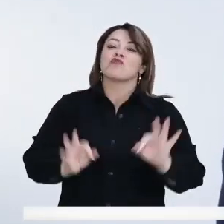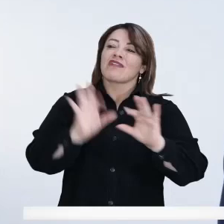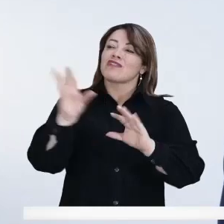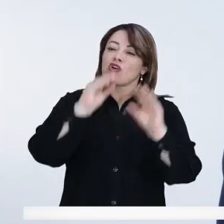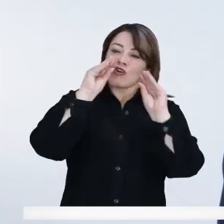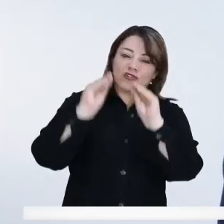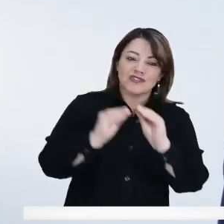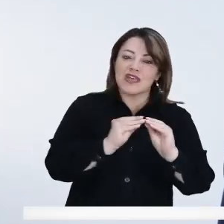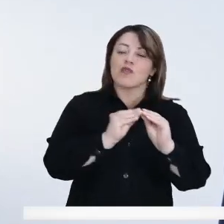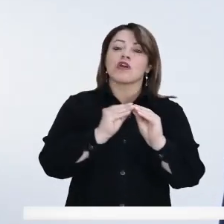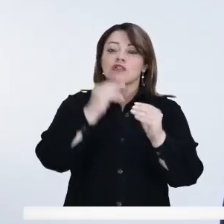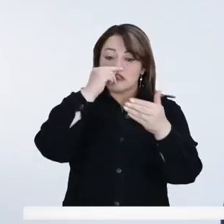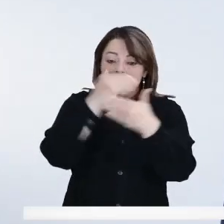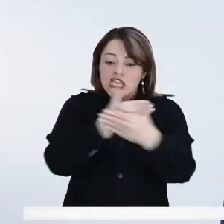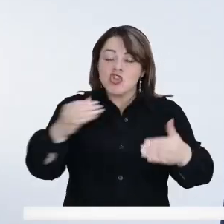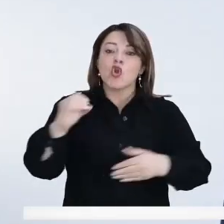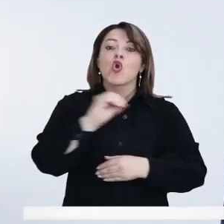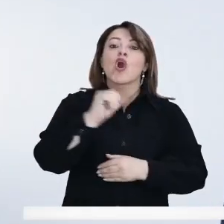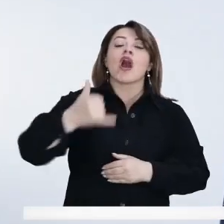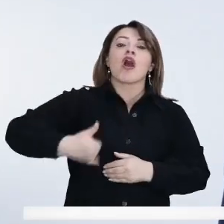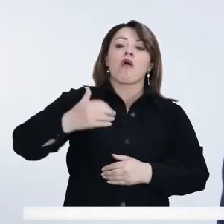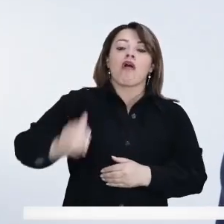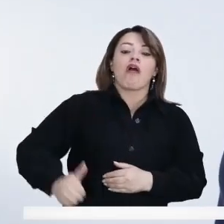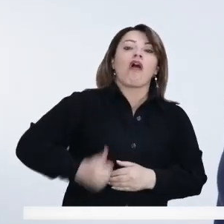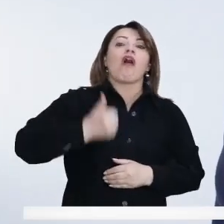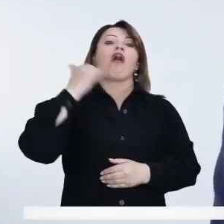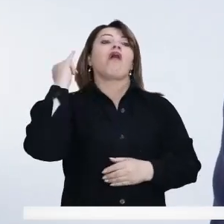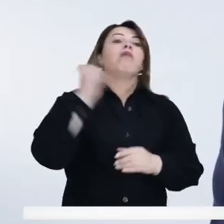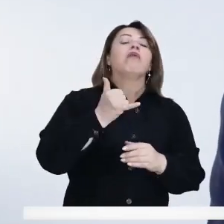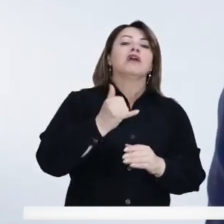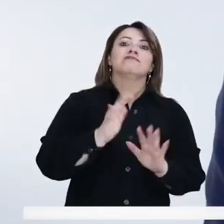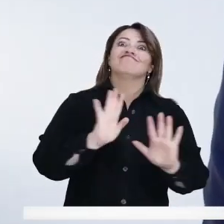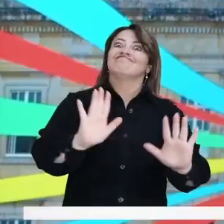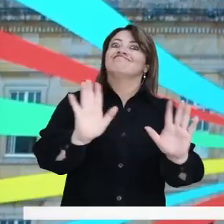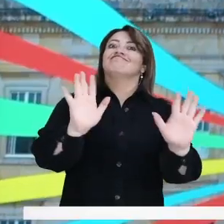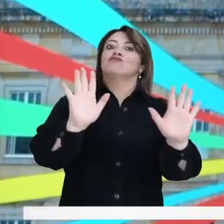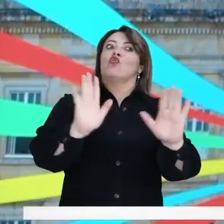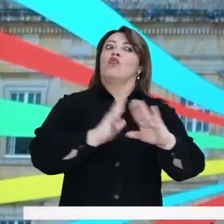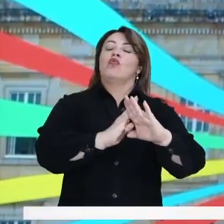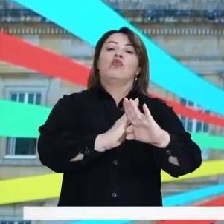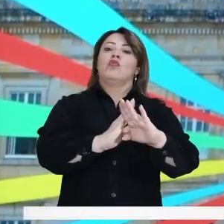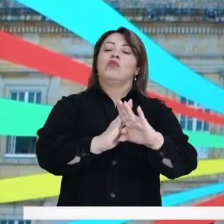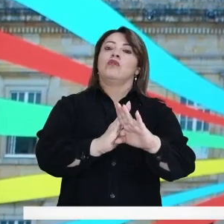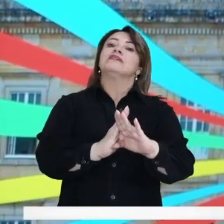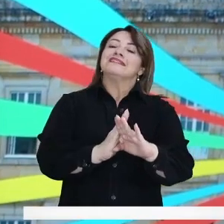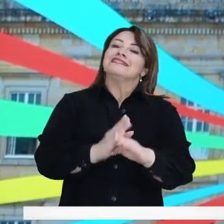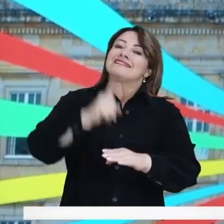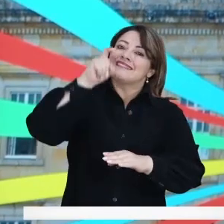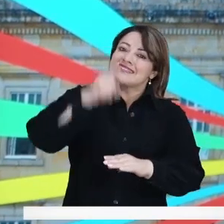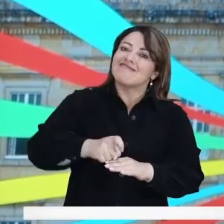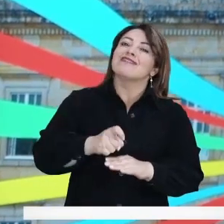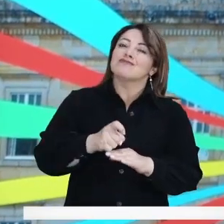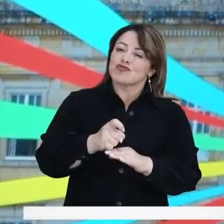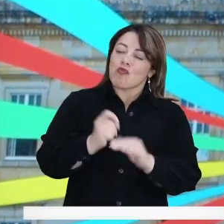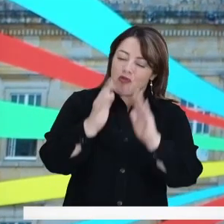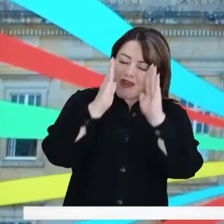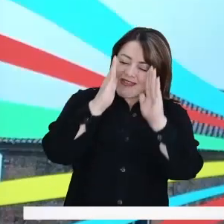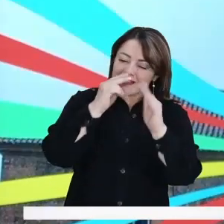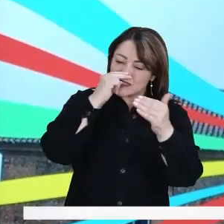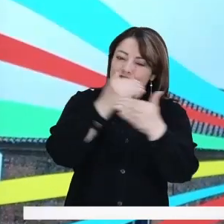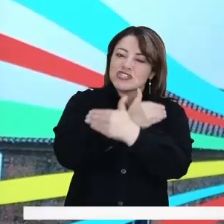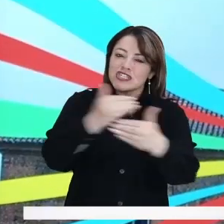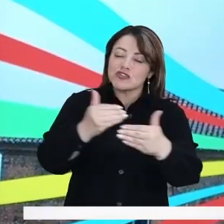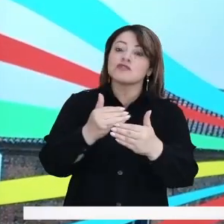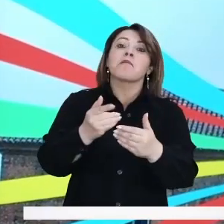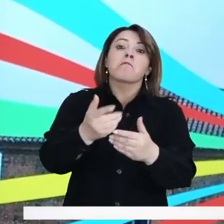de acuerdo, no podemos permitir que un niño o una niña sean abusados. De manera que tenemos que trabajar por la niñez en